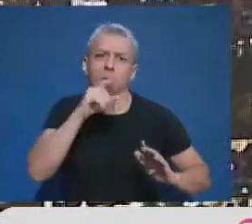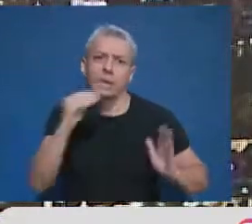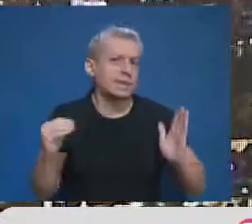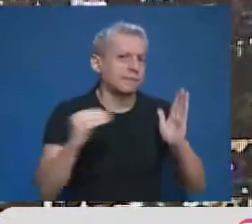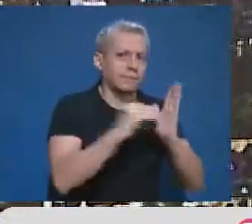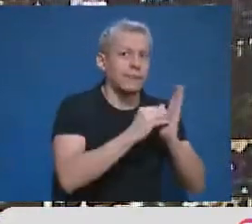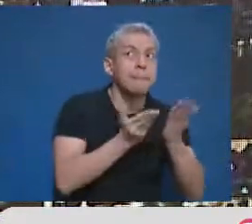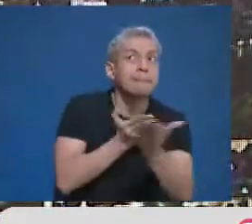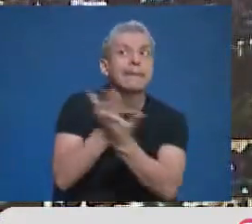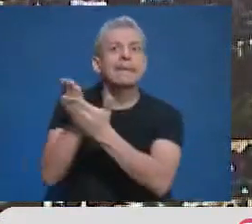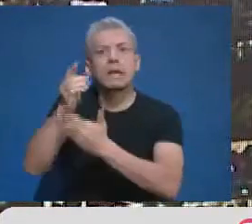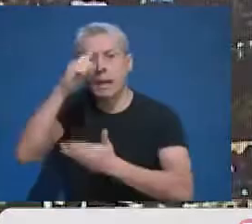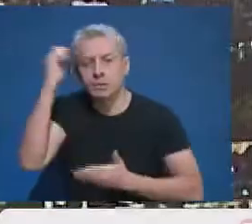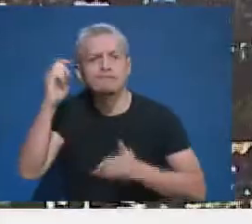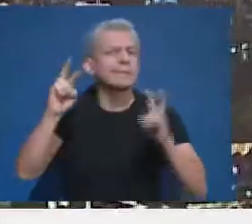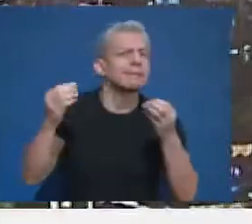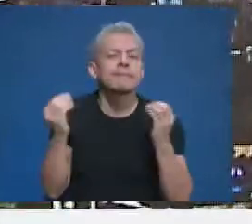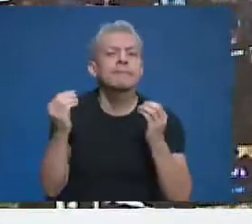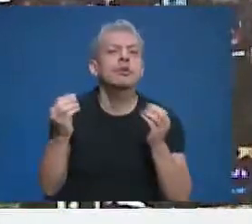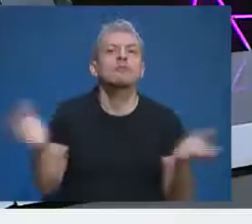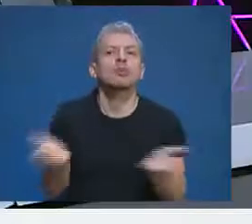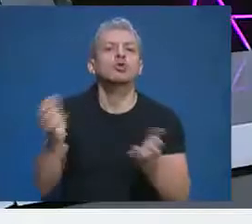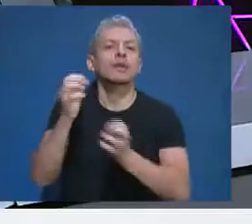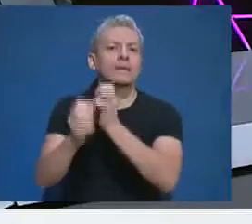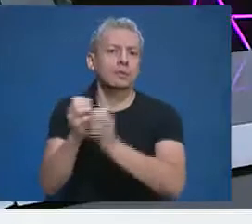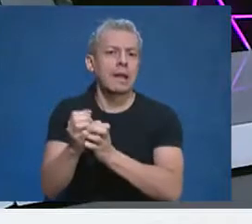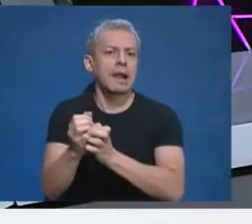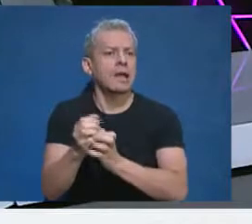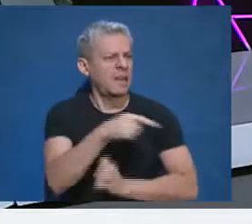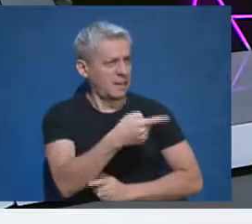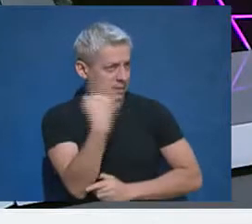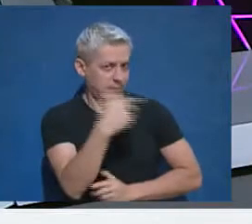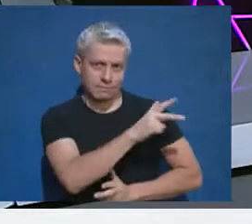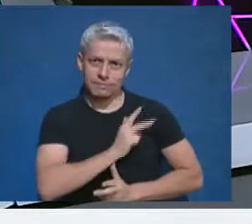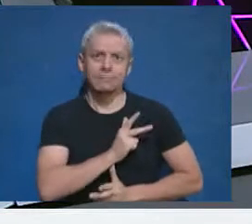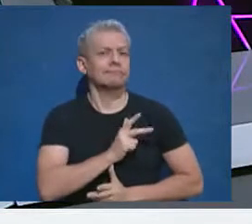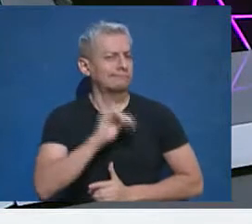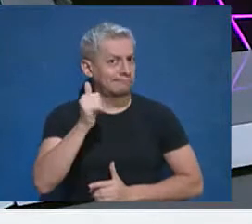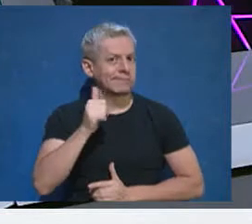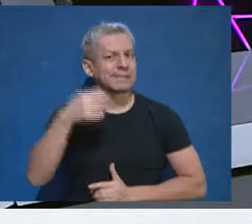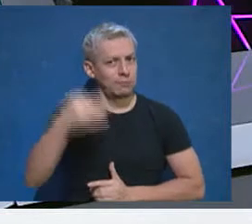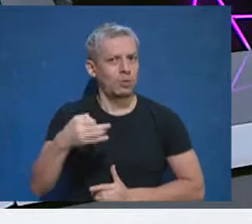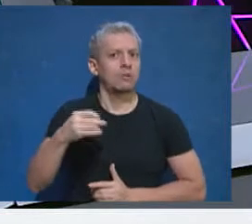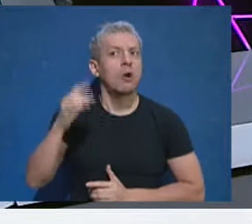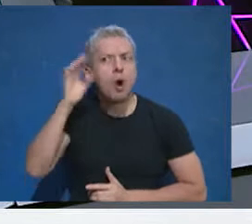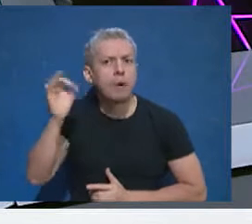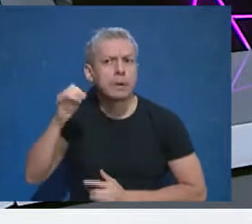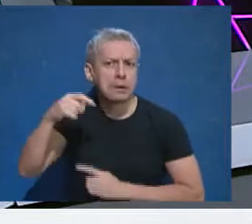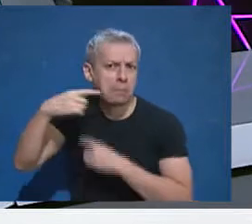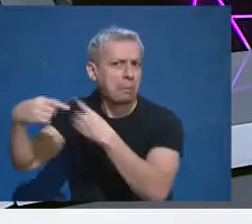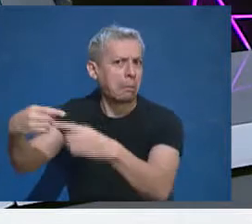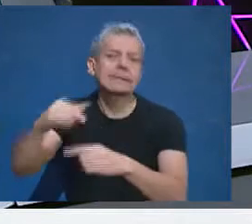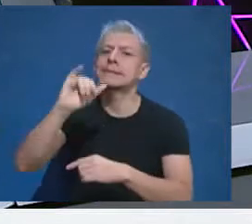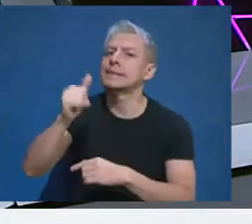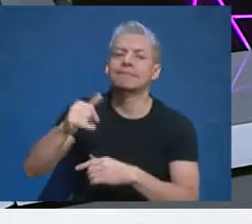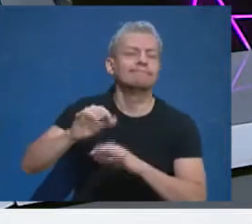pedido, hablamos de la promoción industrial, Ricardo. Ayer lo dijiste, esto iba a traer repercusiones sin ninguna duda. Sí, efectivamente,